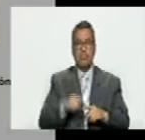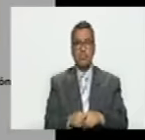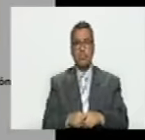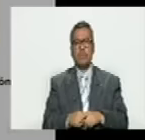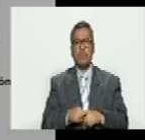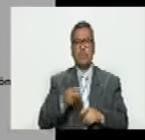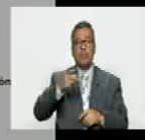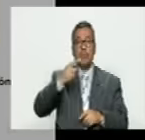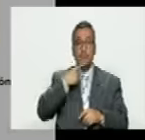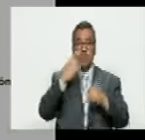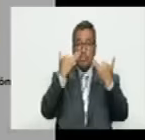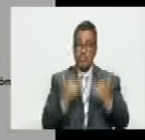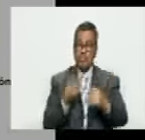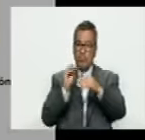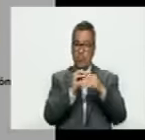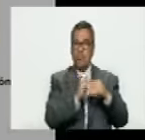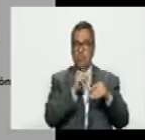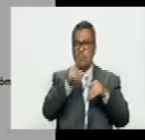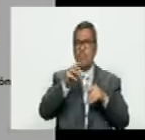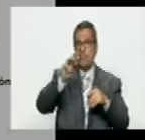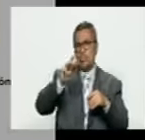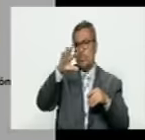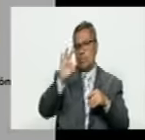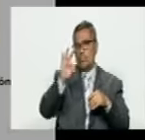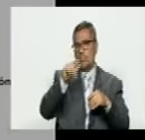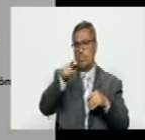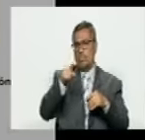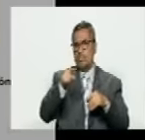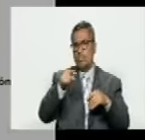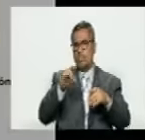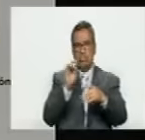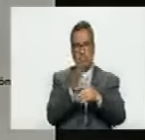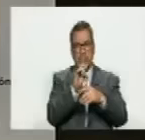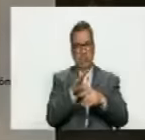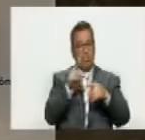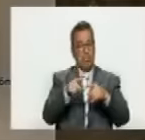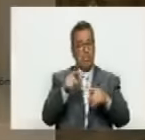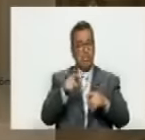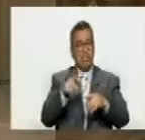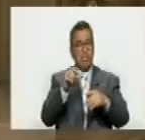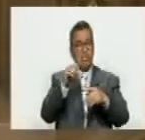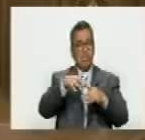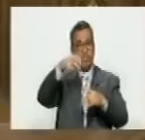Guaidó estaba llamando como Brownfield a sacar a patadas de Miraflores